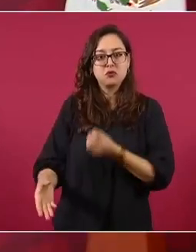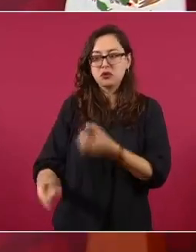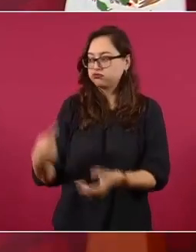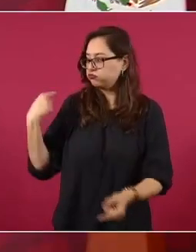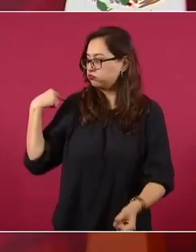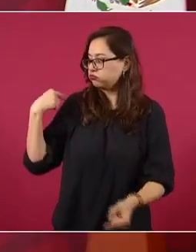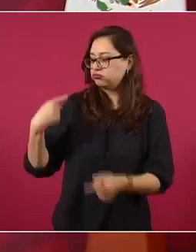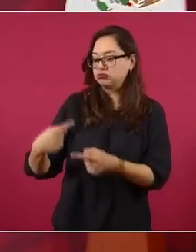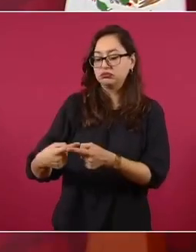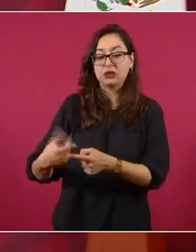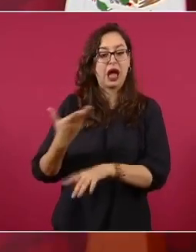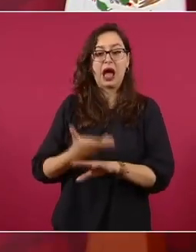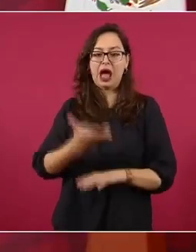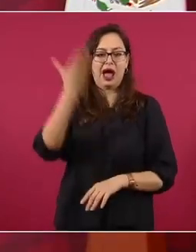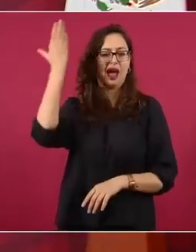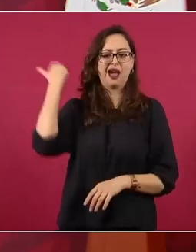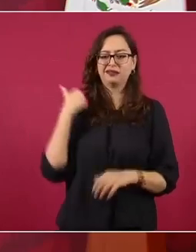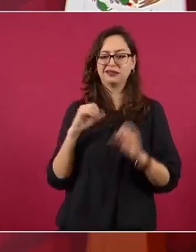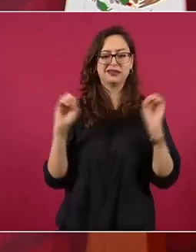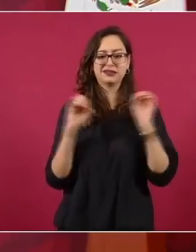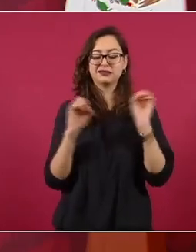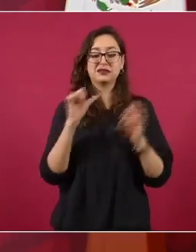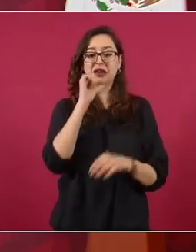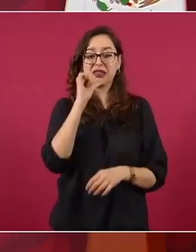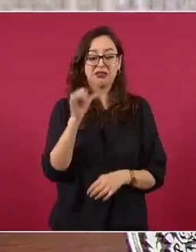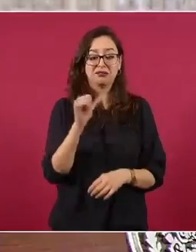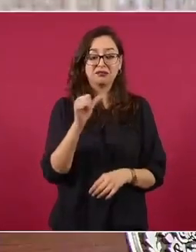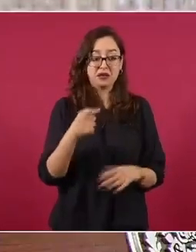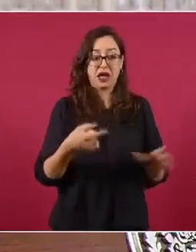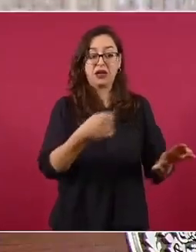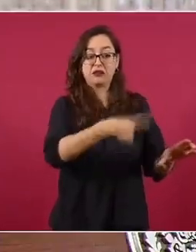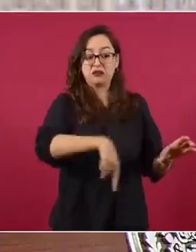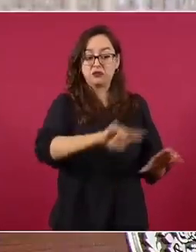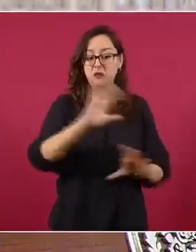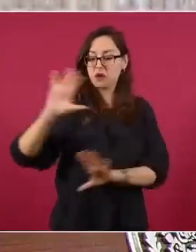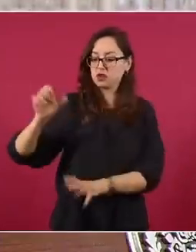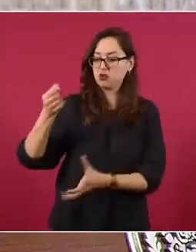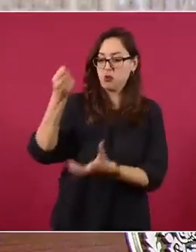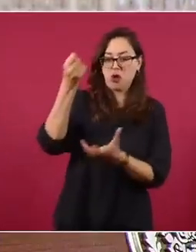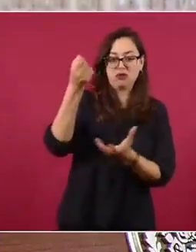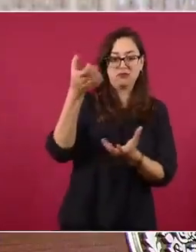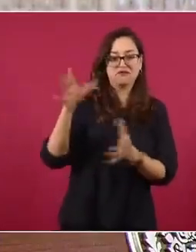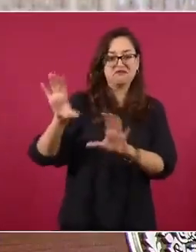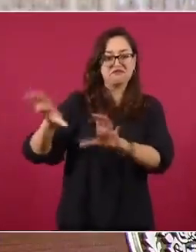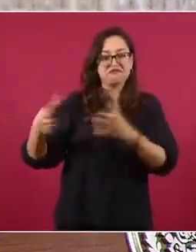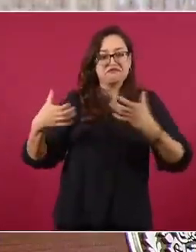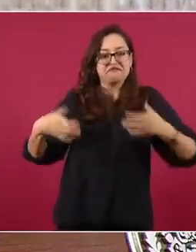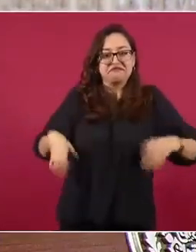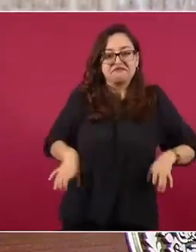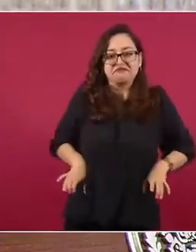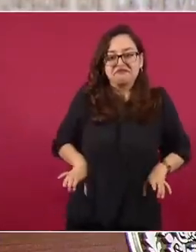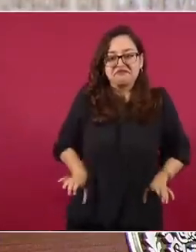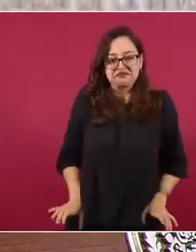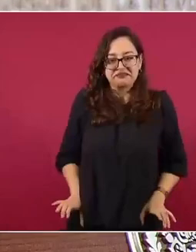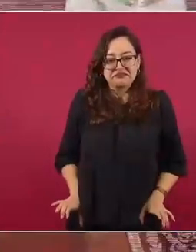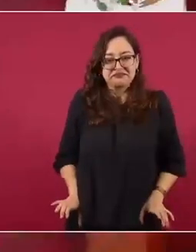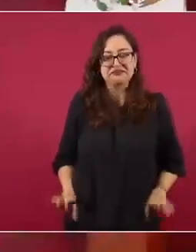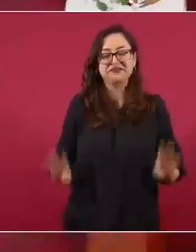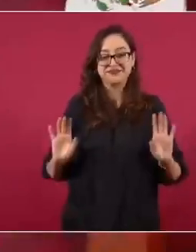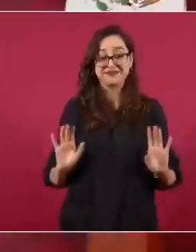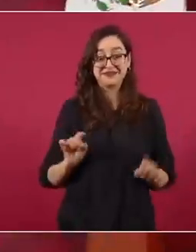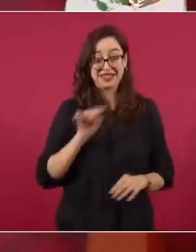robaban el presupuesto. Héctor era atendido